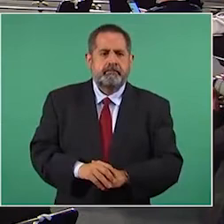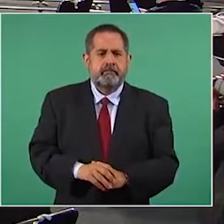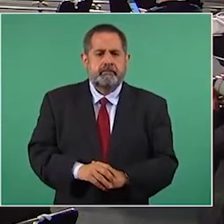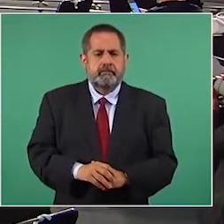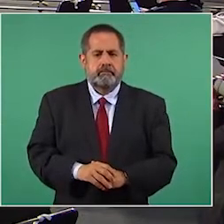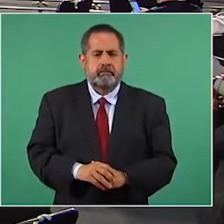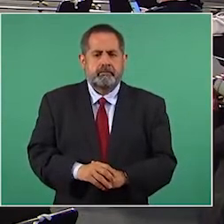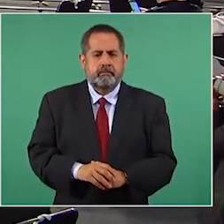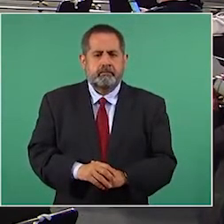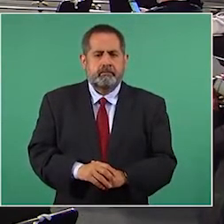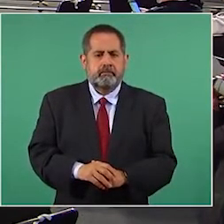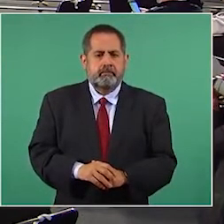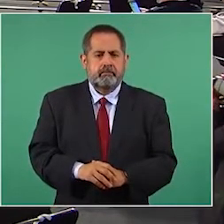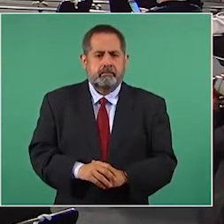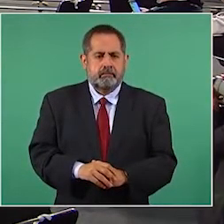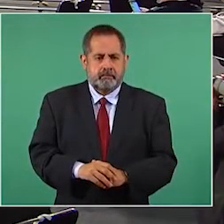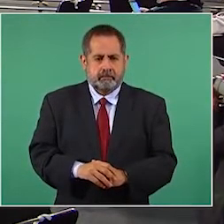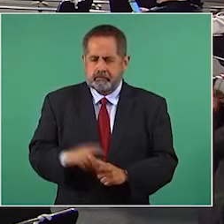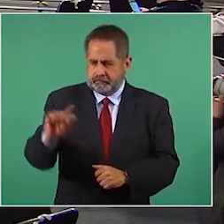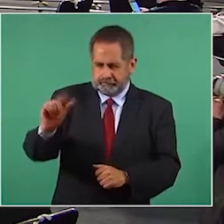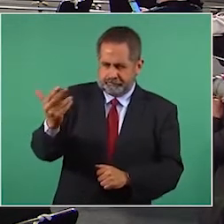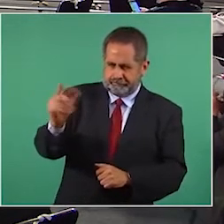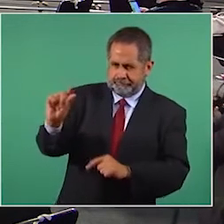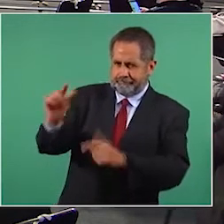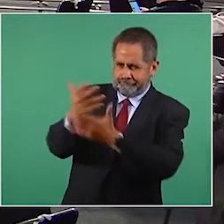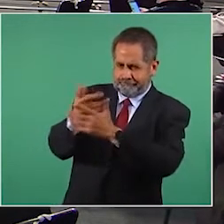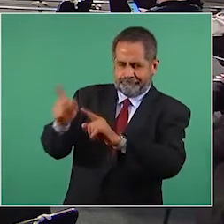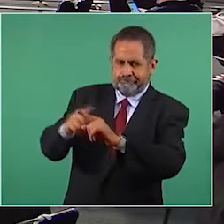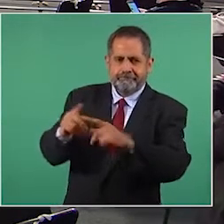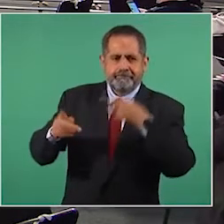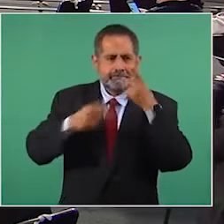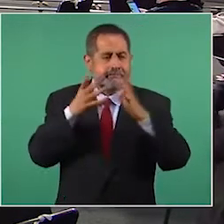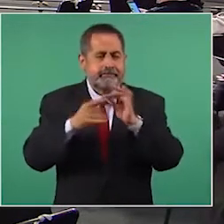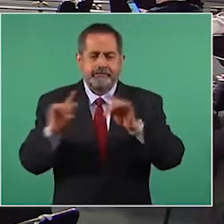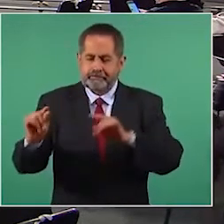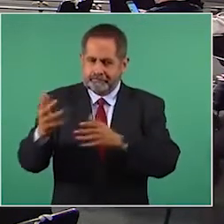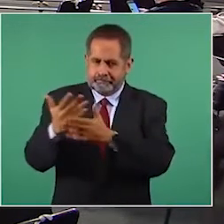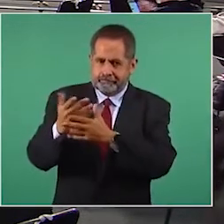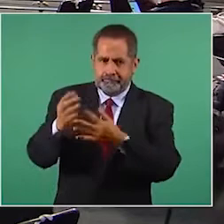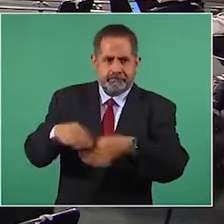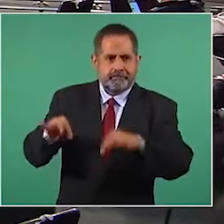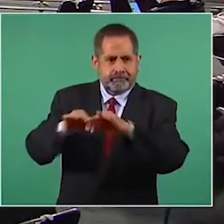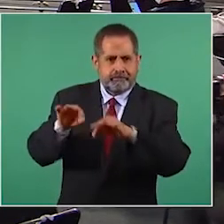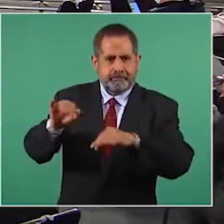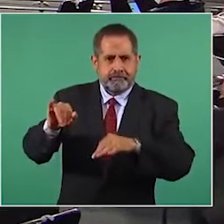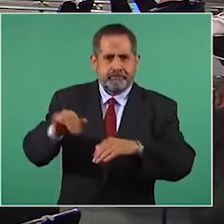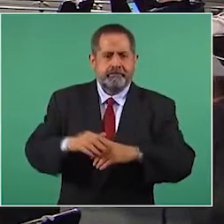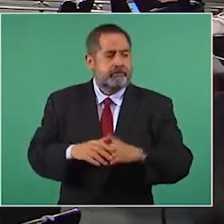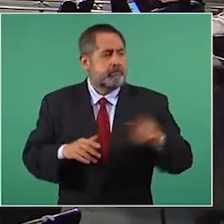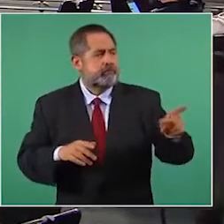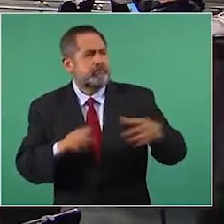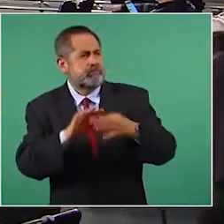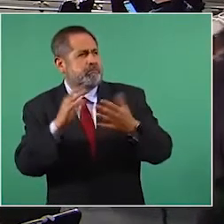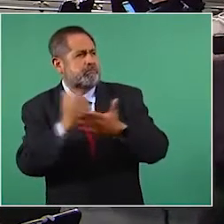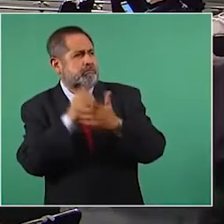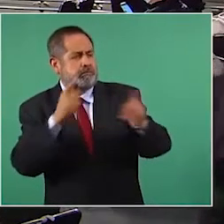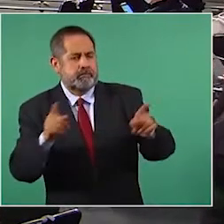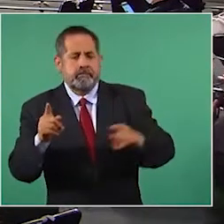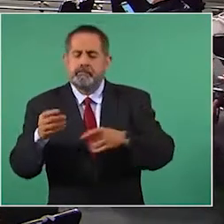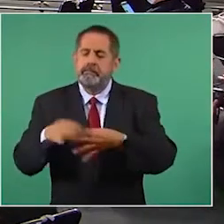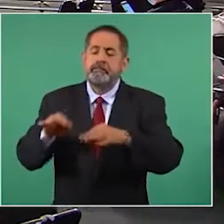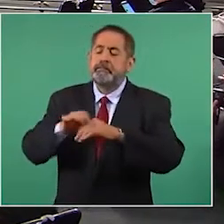Presidente, aquí el argumento es si 350 mil muertos… es muy importante. Es muy importante si puede considerarse eso como un triunfo. El